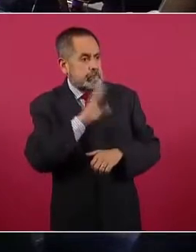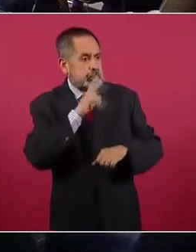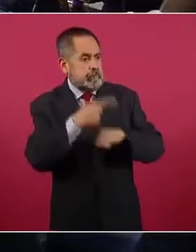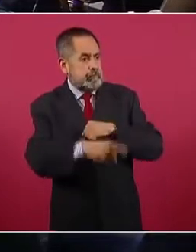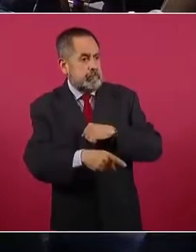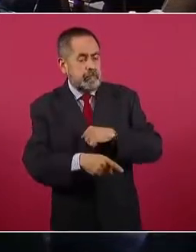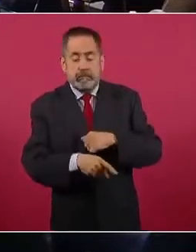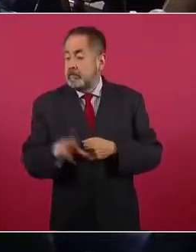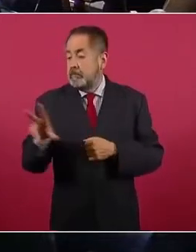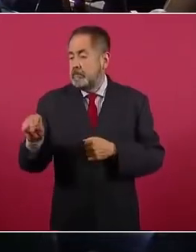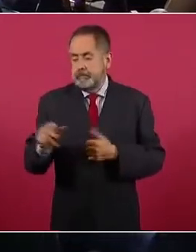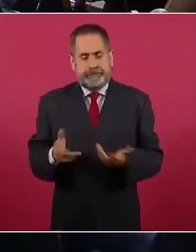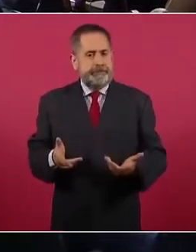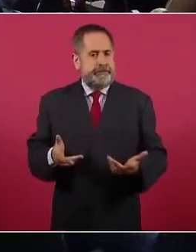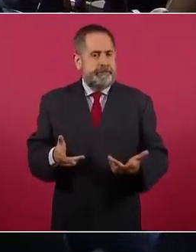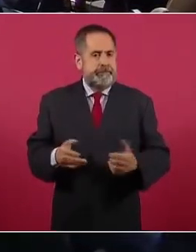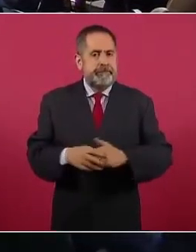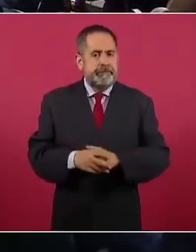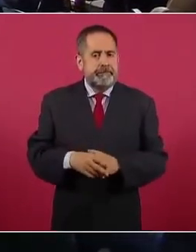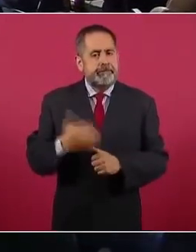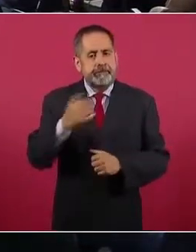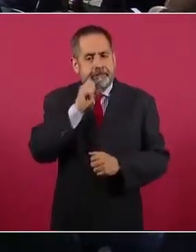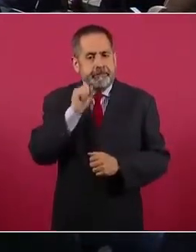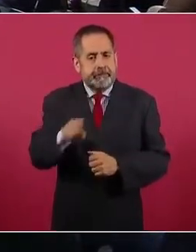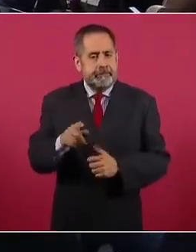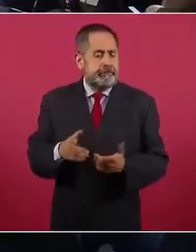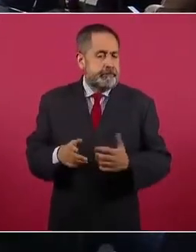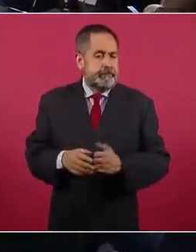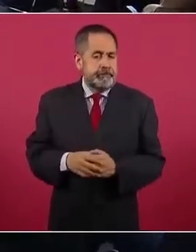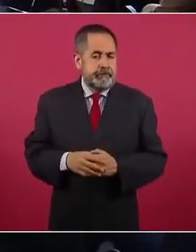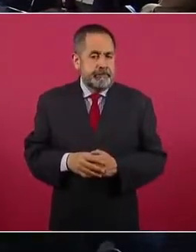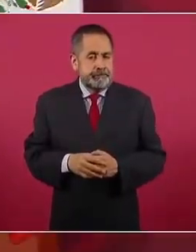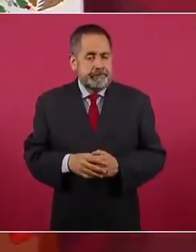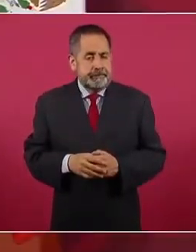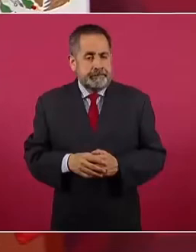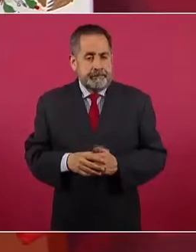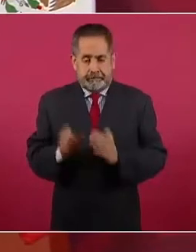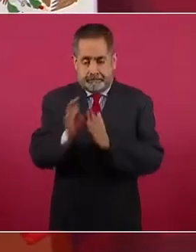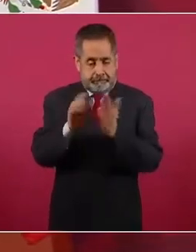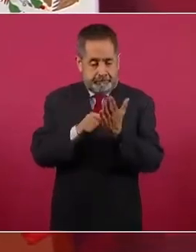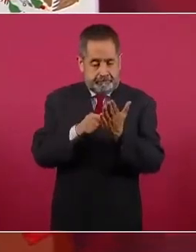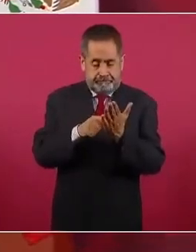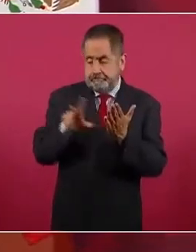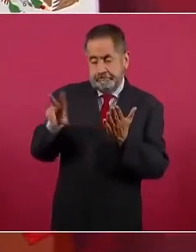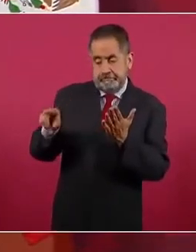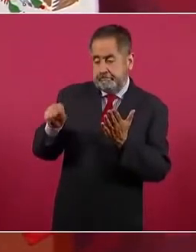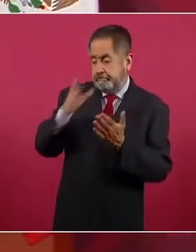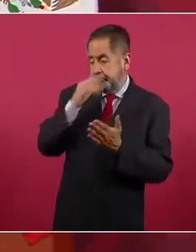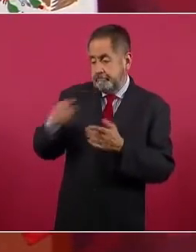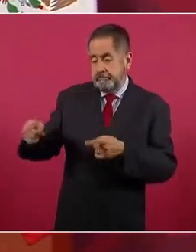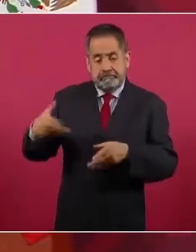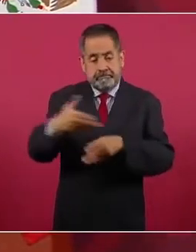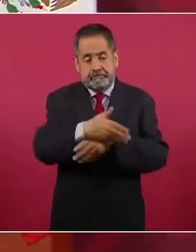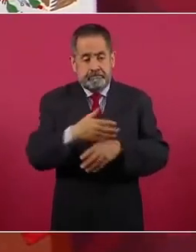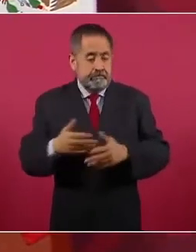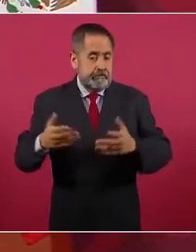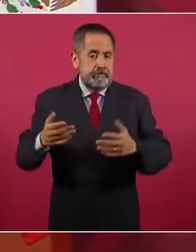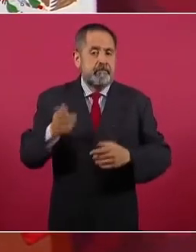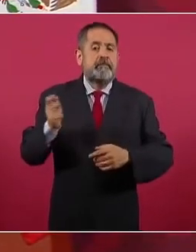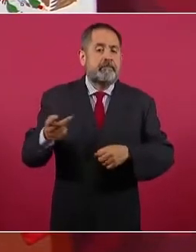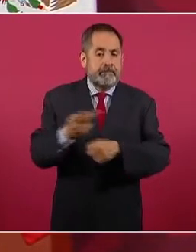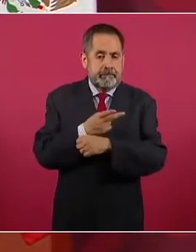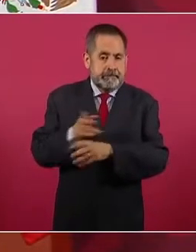Y lo otro es que como no lo permitía la Constitución, se hacía